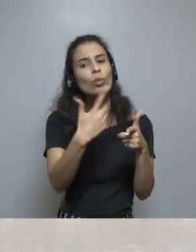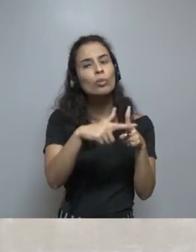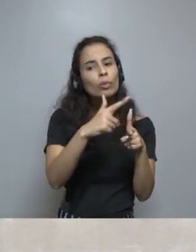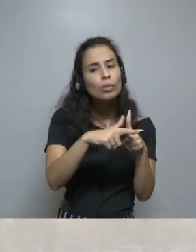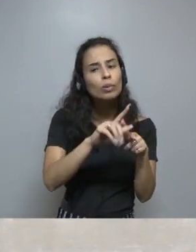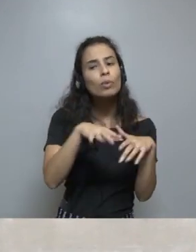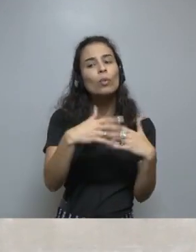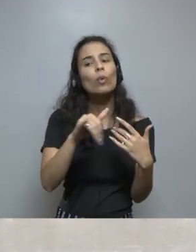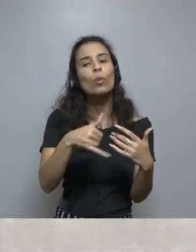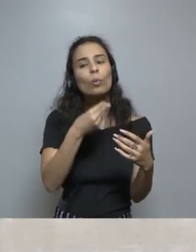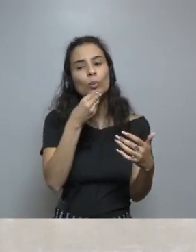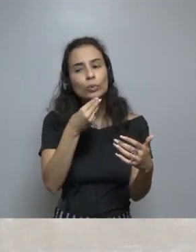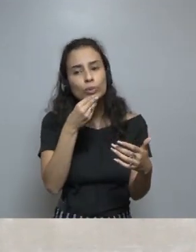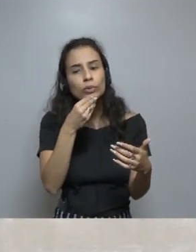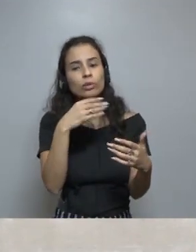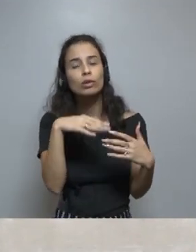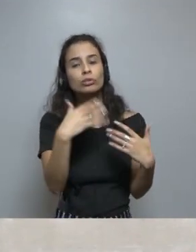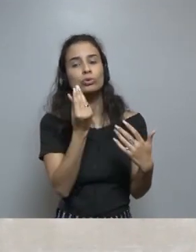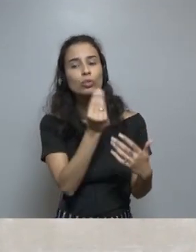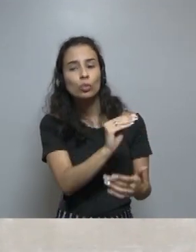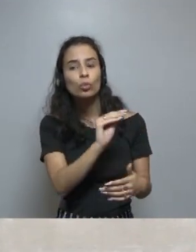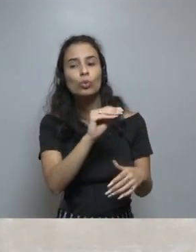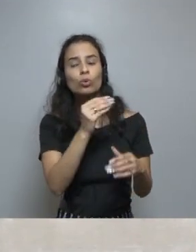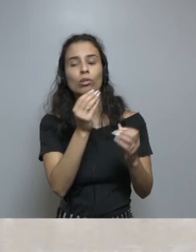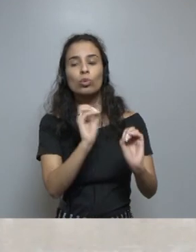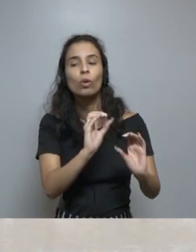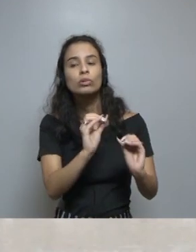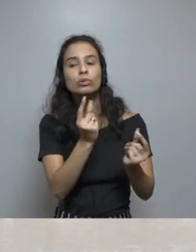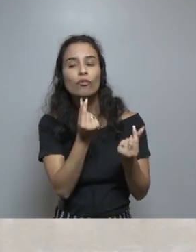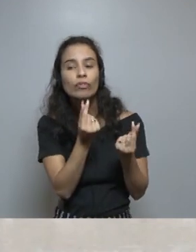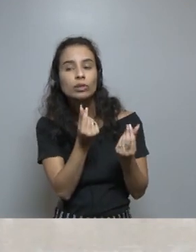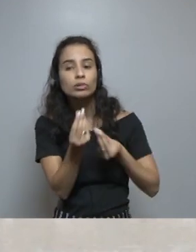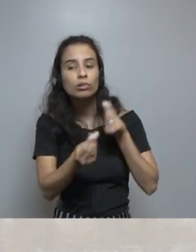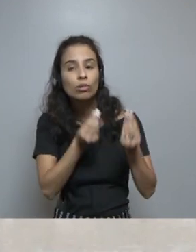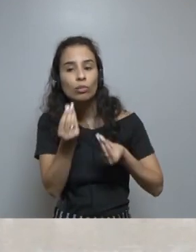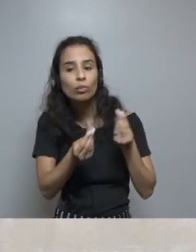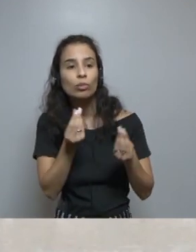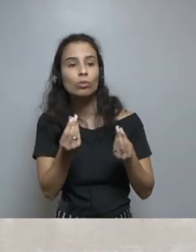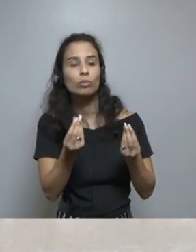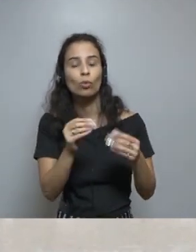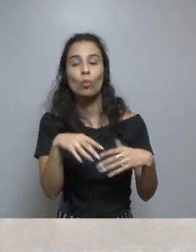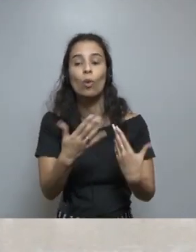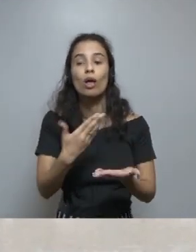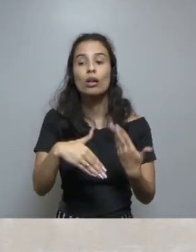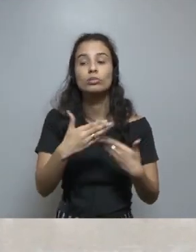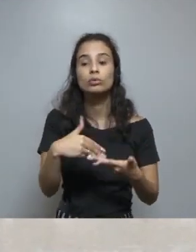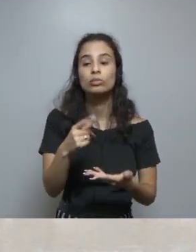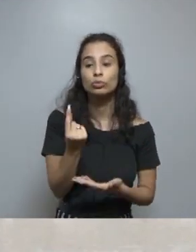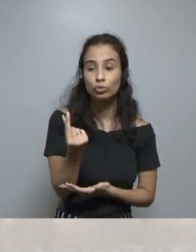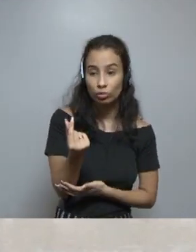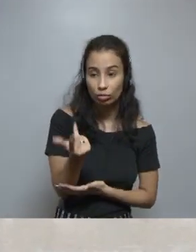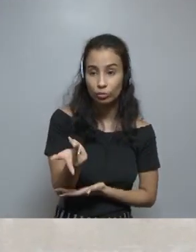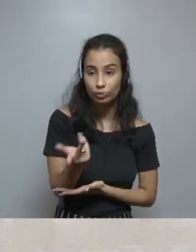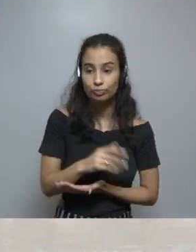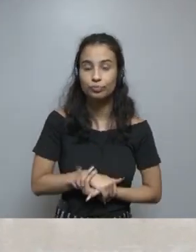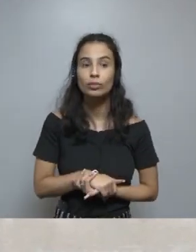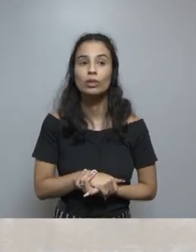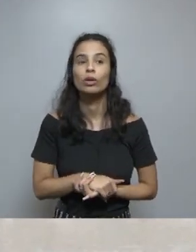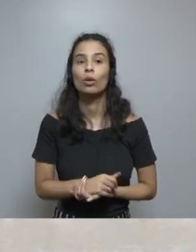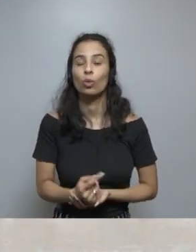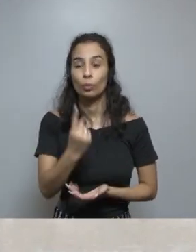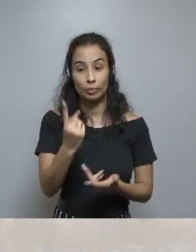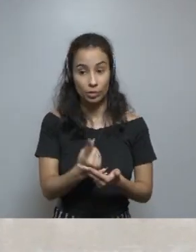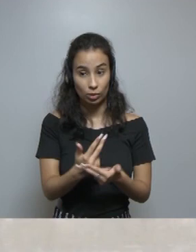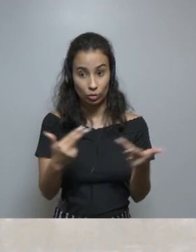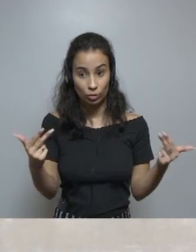cuál era la preocupación que tenía la persona, cómo trataba su dinero, cuál es la relación que tenía con su dinero. Por